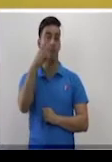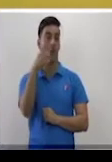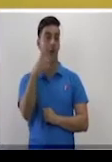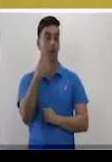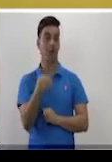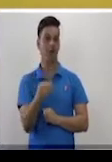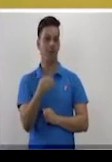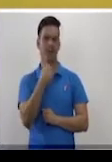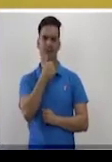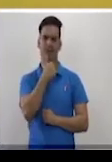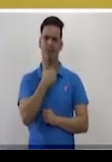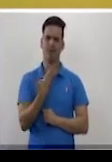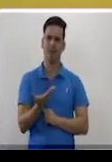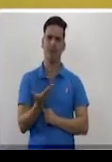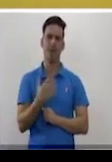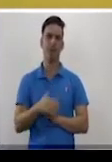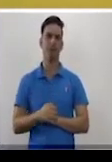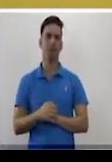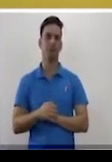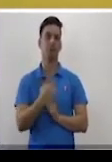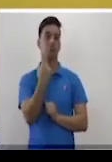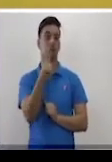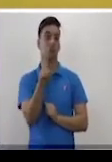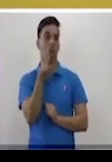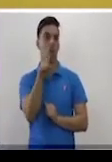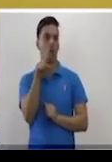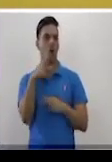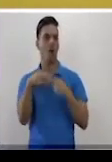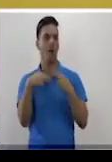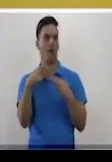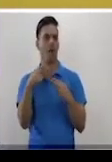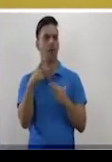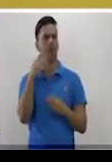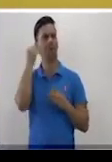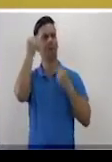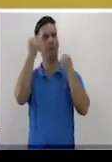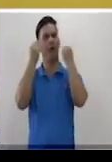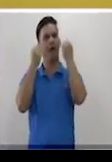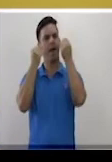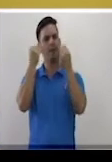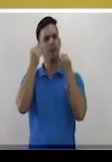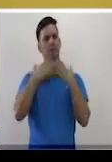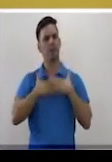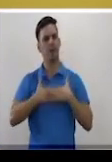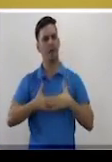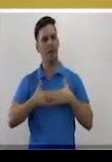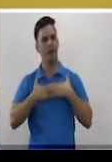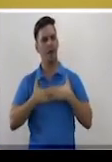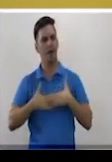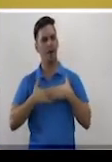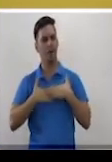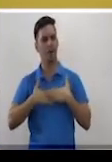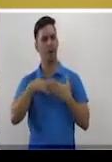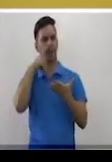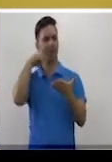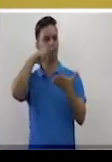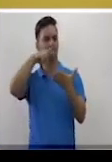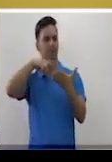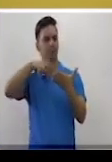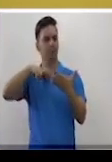simple. Solo tienes que detenerte, analizar muy despacio